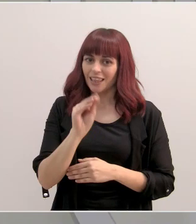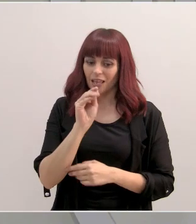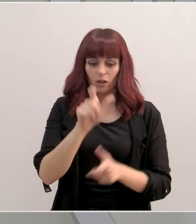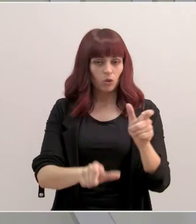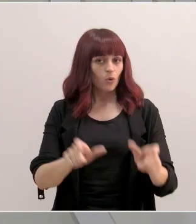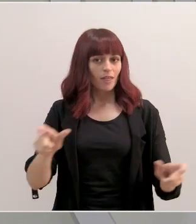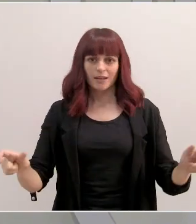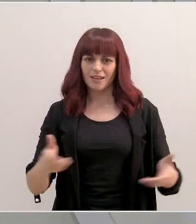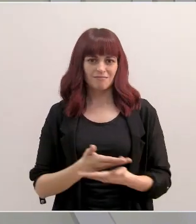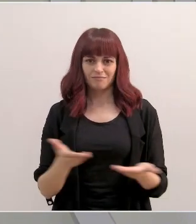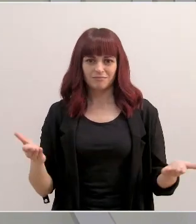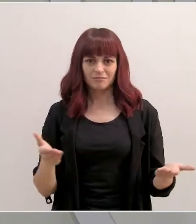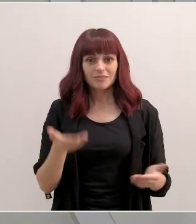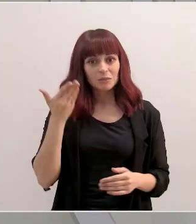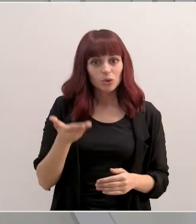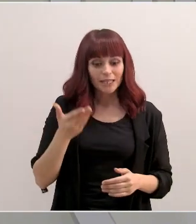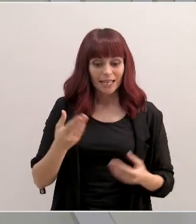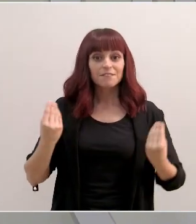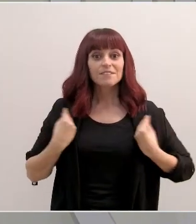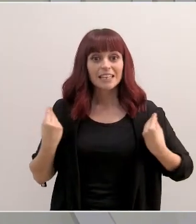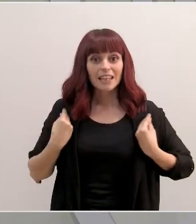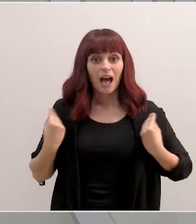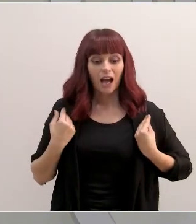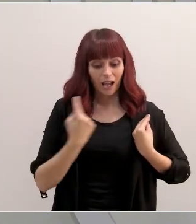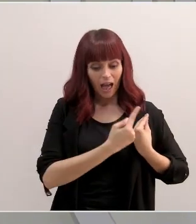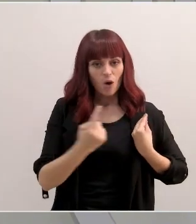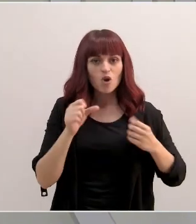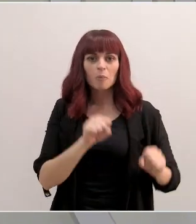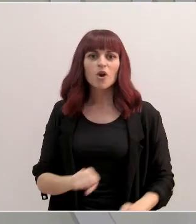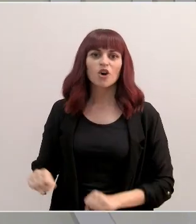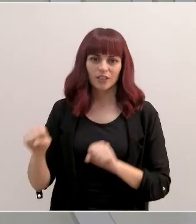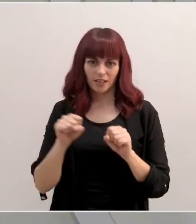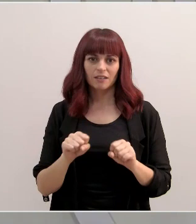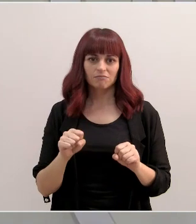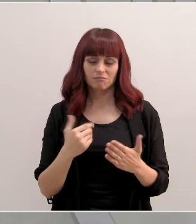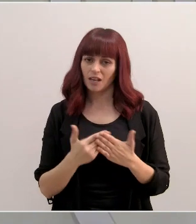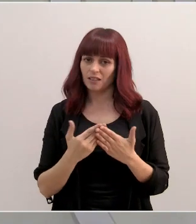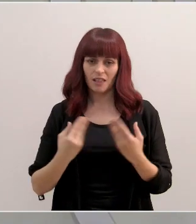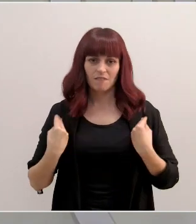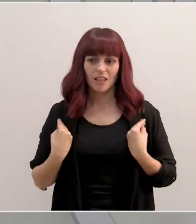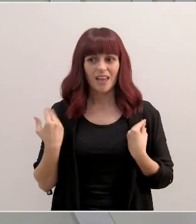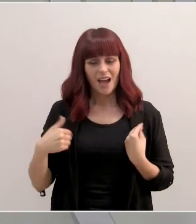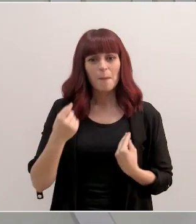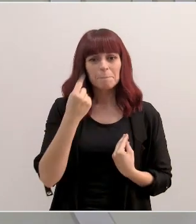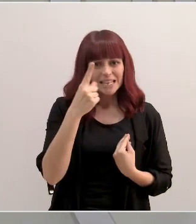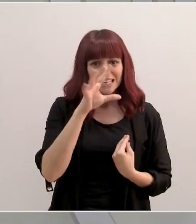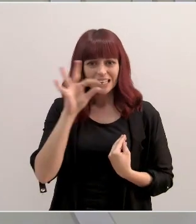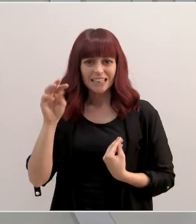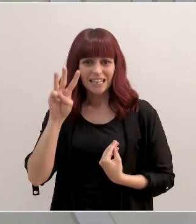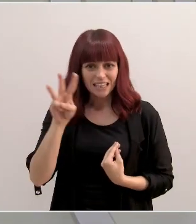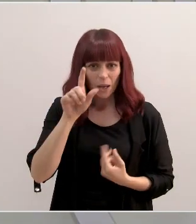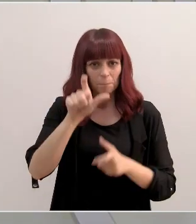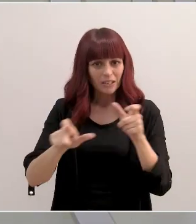la ciudadanía porque nosotros lo importante es proteger la vida y garantizar la vida de las personas. Le vuelvo a recordar que llevamos ya 1.503 personas